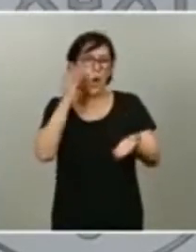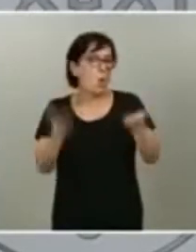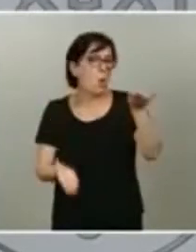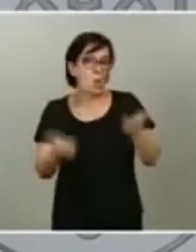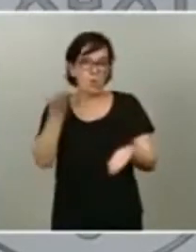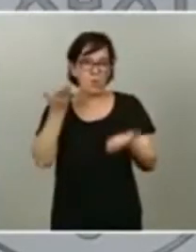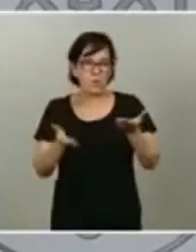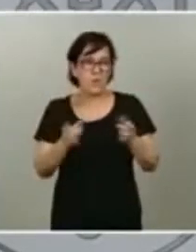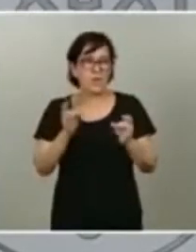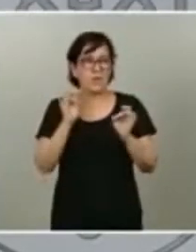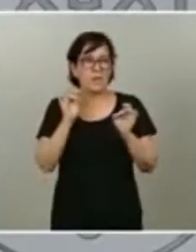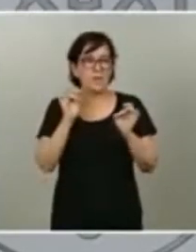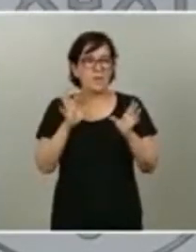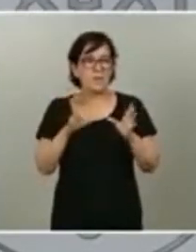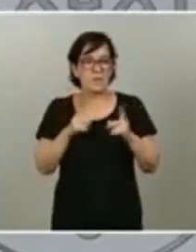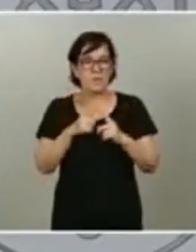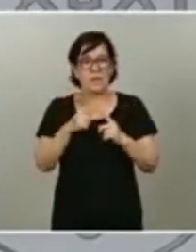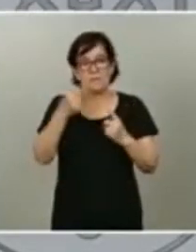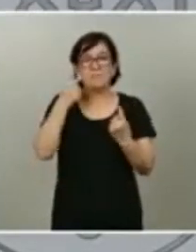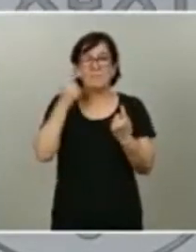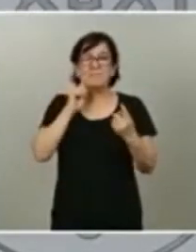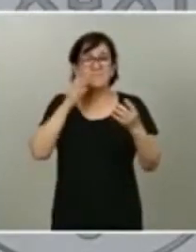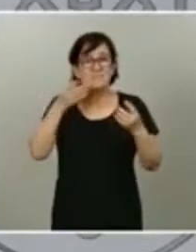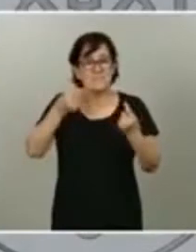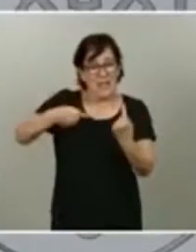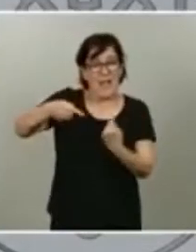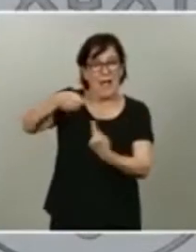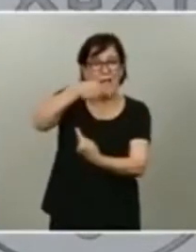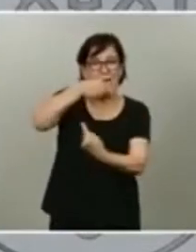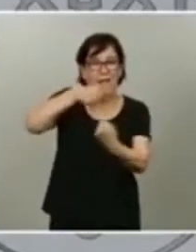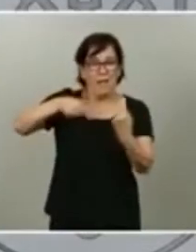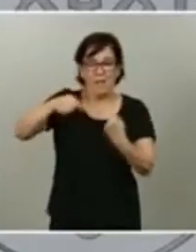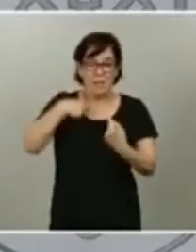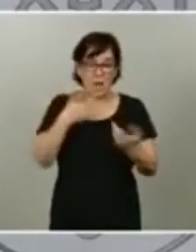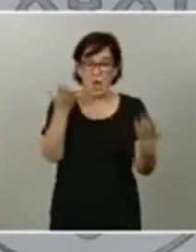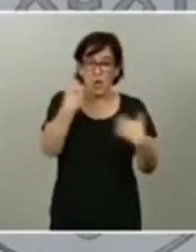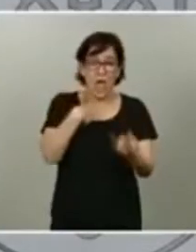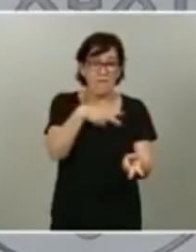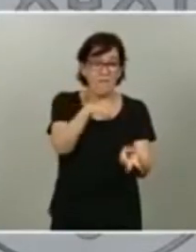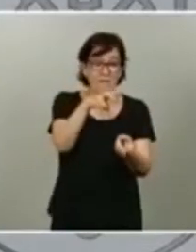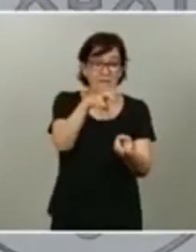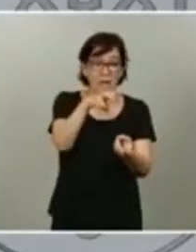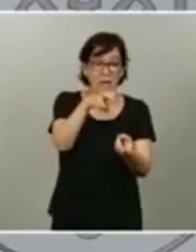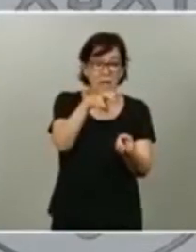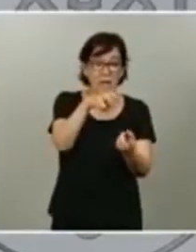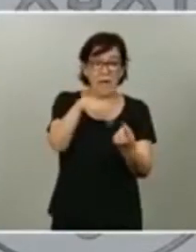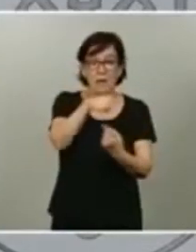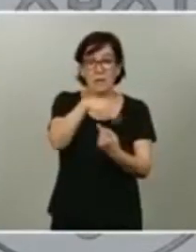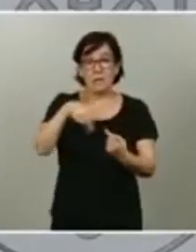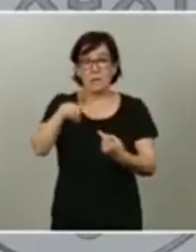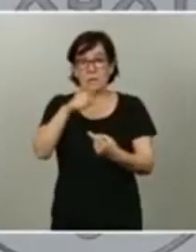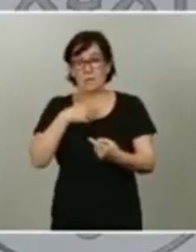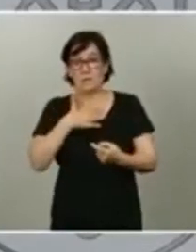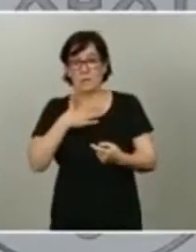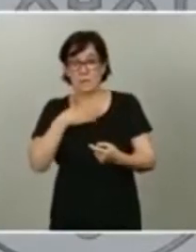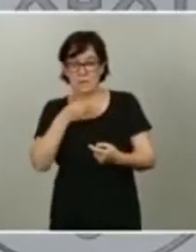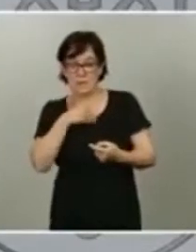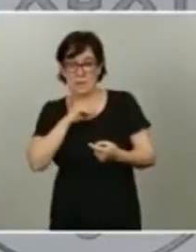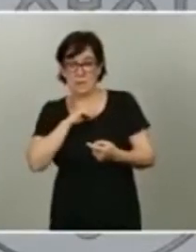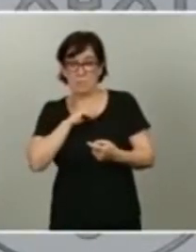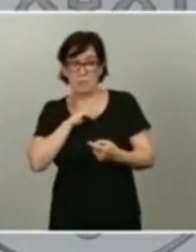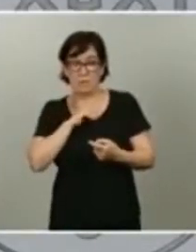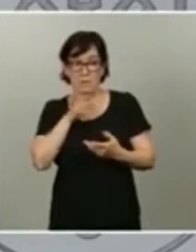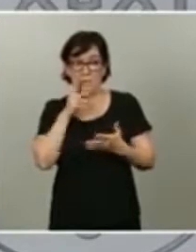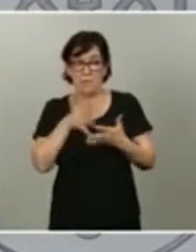una pescadilla que se muerde la cola, si me permiten. Si no tenemos una fiscalidad en nuestro país amplia,